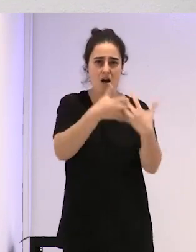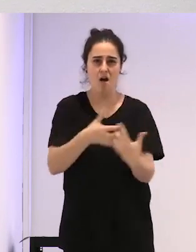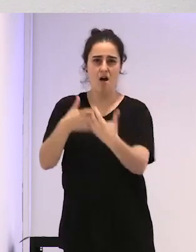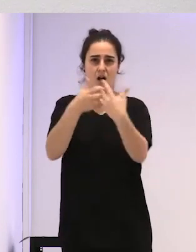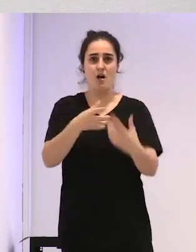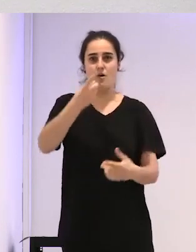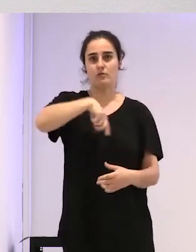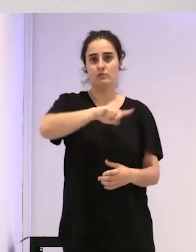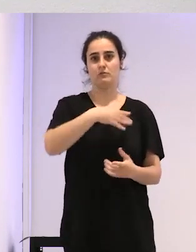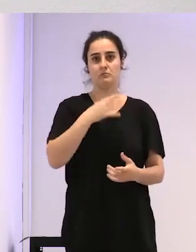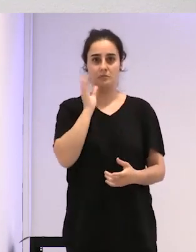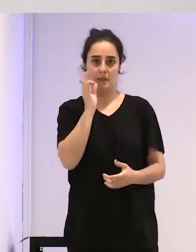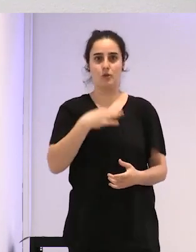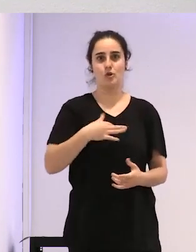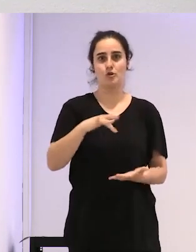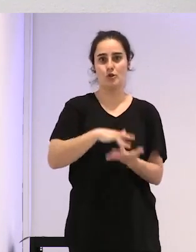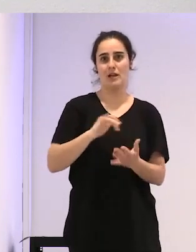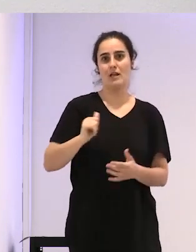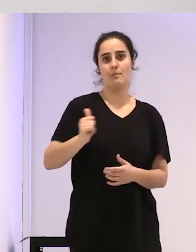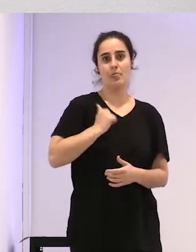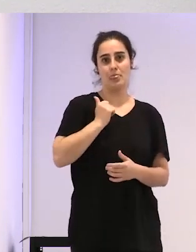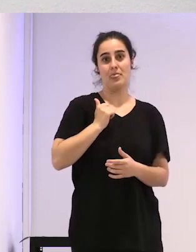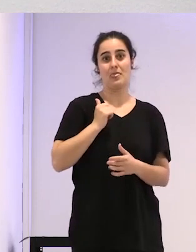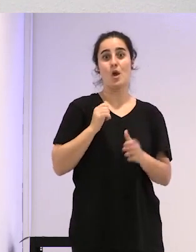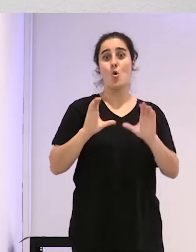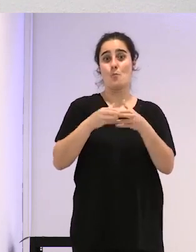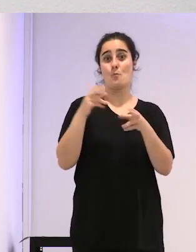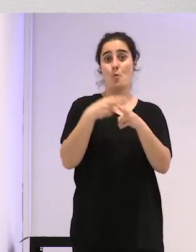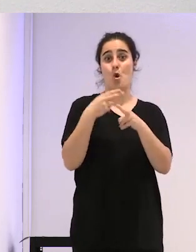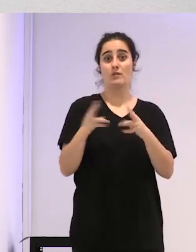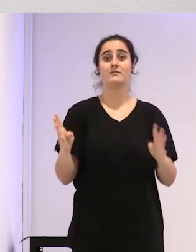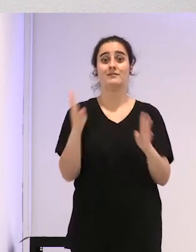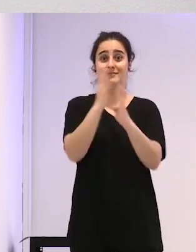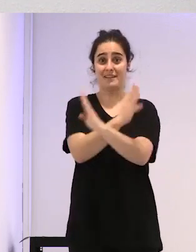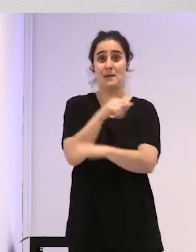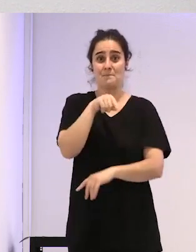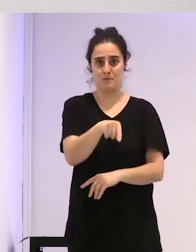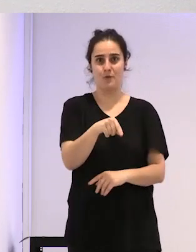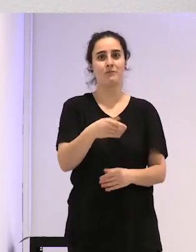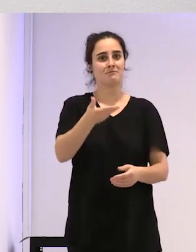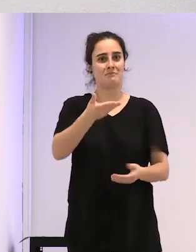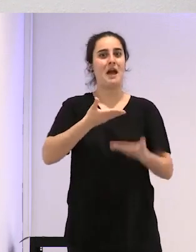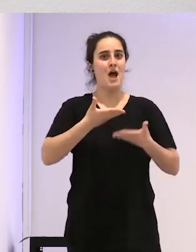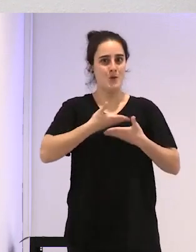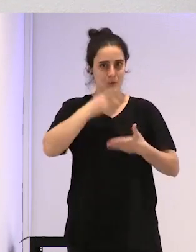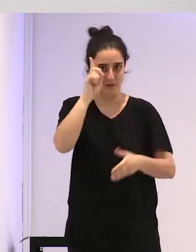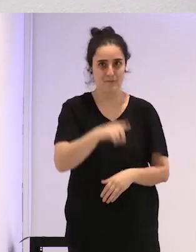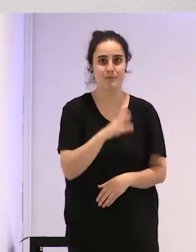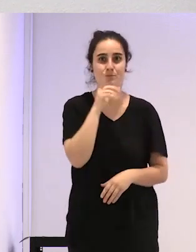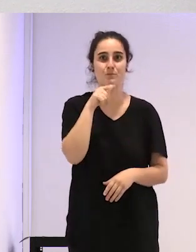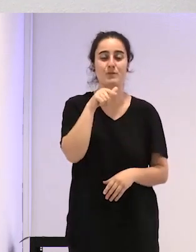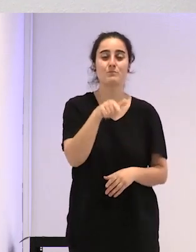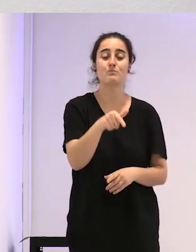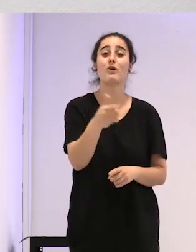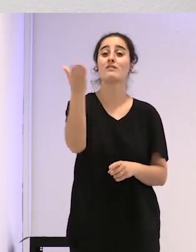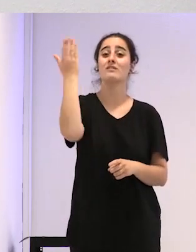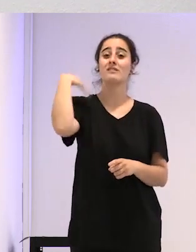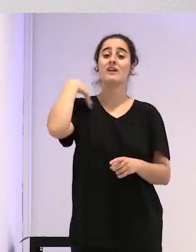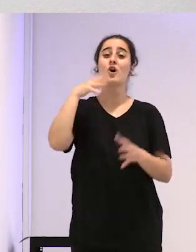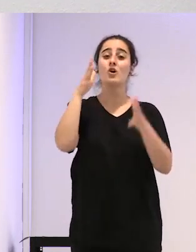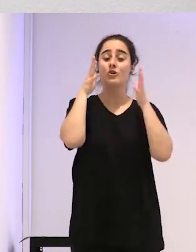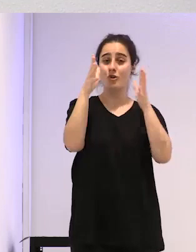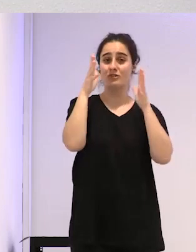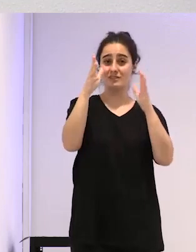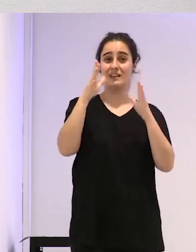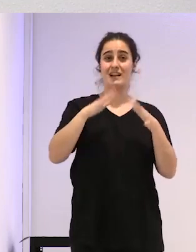suertes, ¿no? Por un lado cambió el color político, y esto es muy importante. Teníamos en aquel momento de consellera de salud a